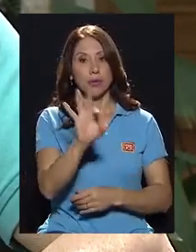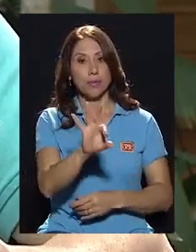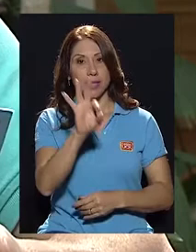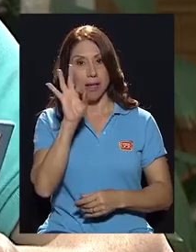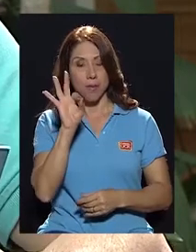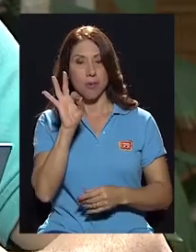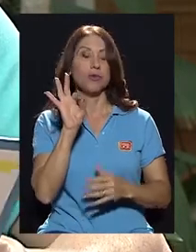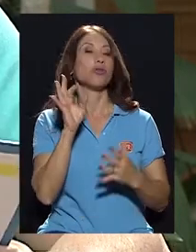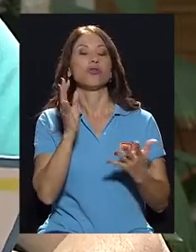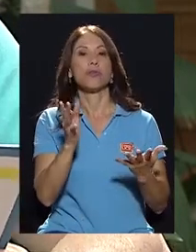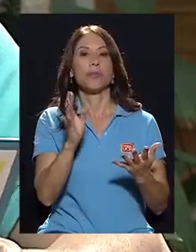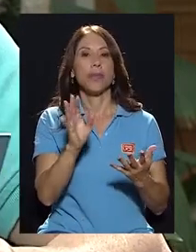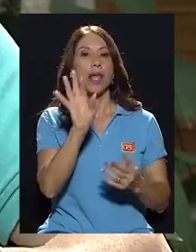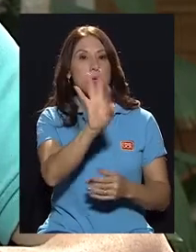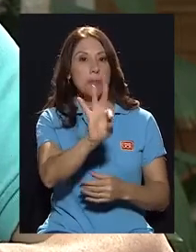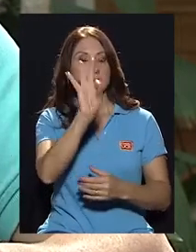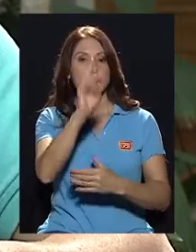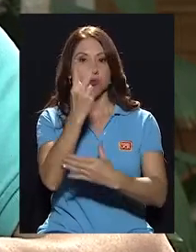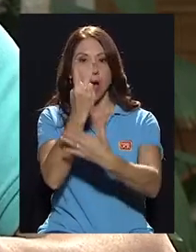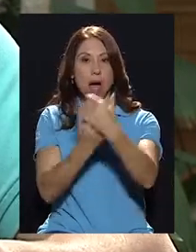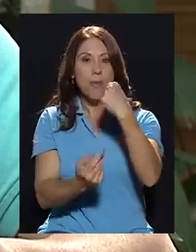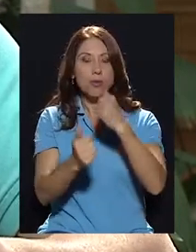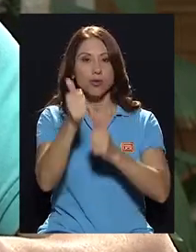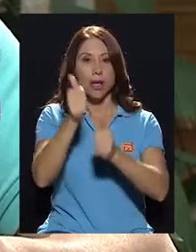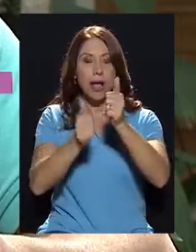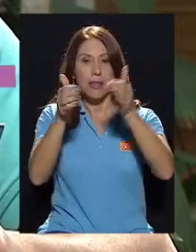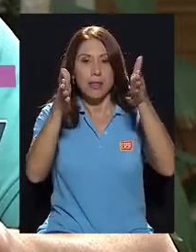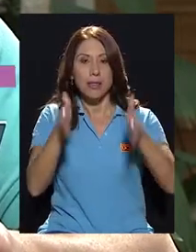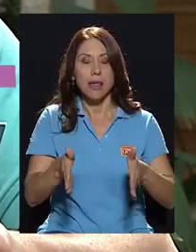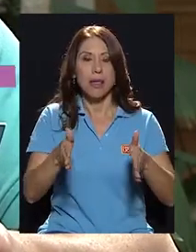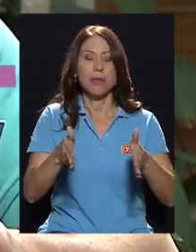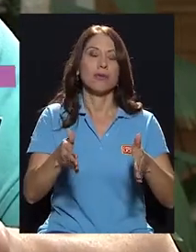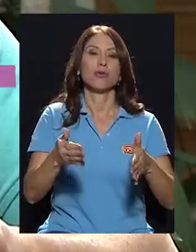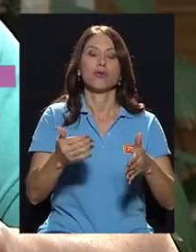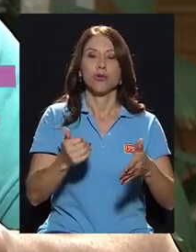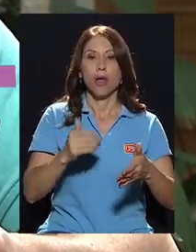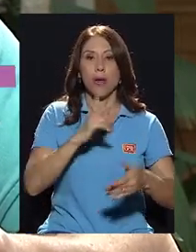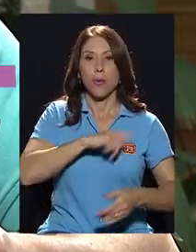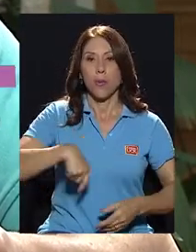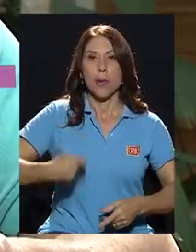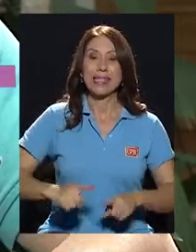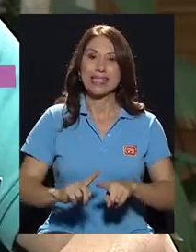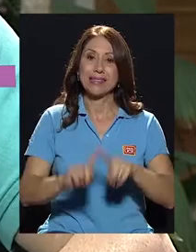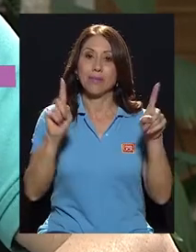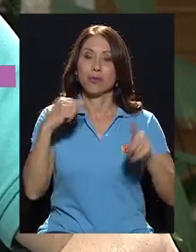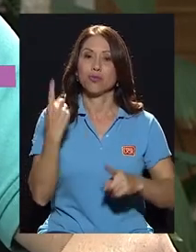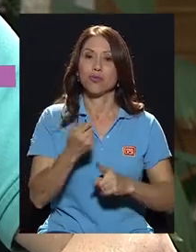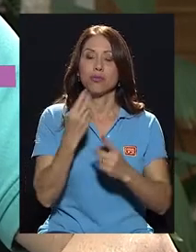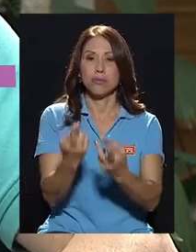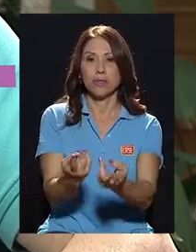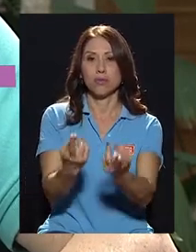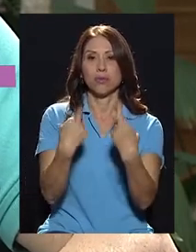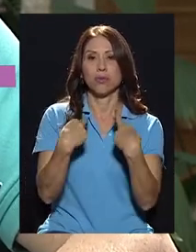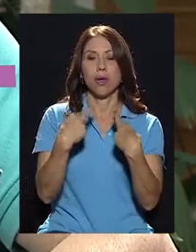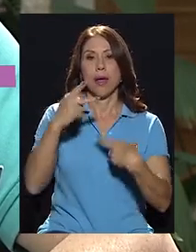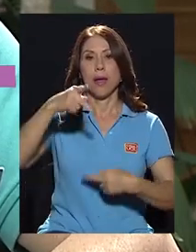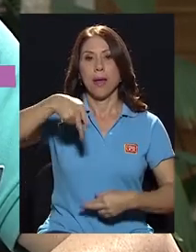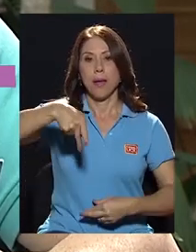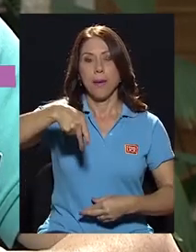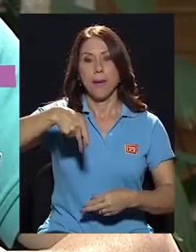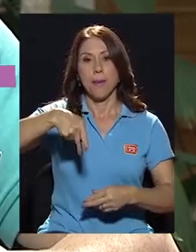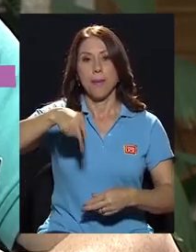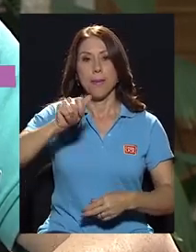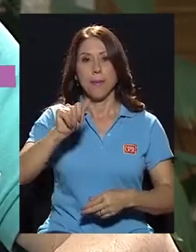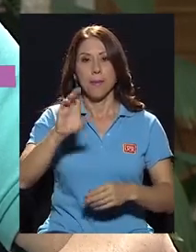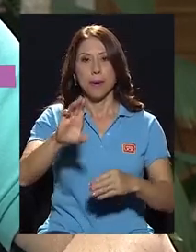invitamos e hicimos la invitación a ambos candidatos a la república. Sin embargo, solamente tuvimos respuesta del partido